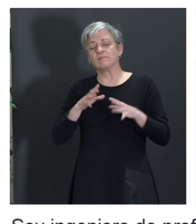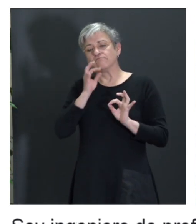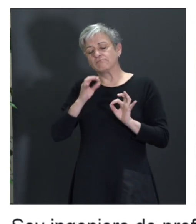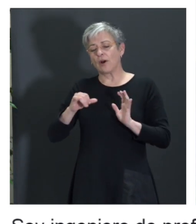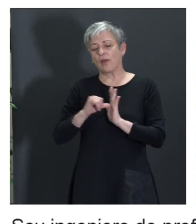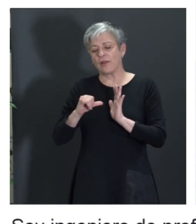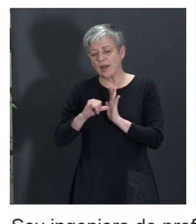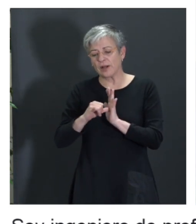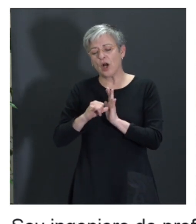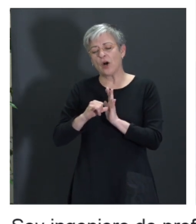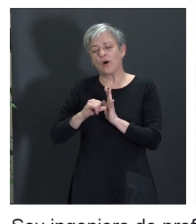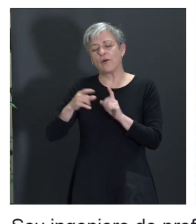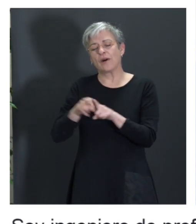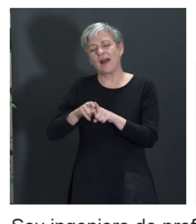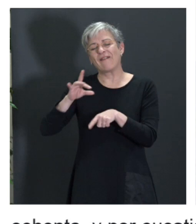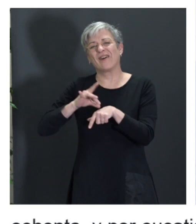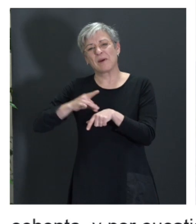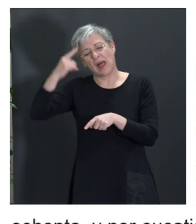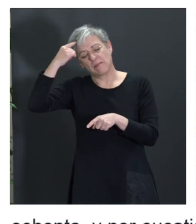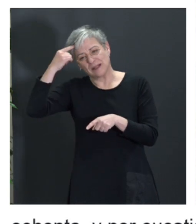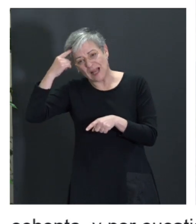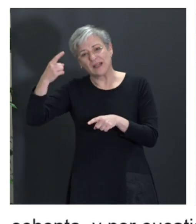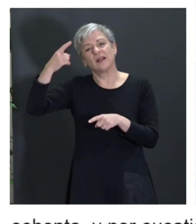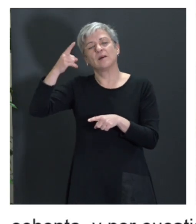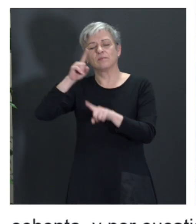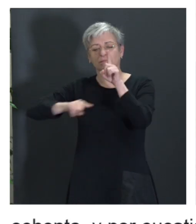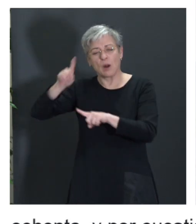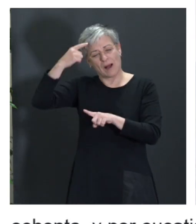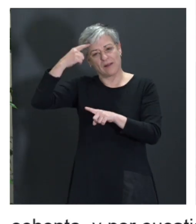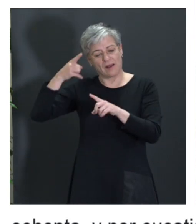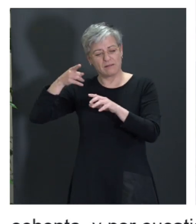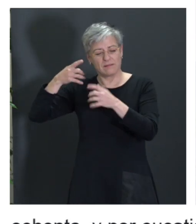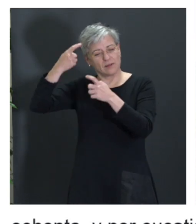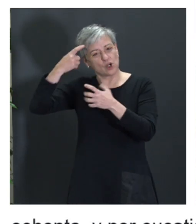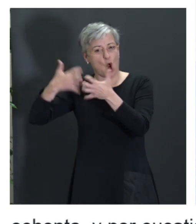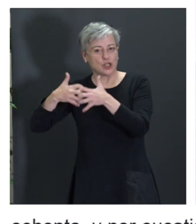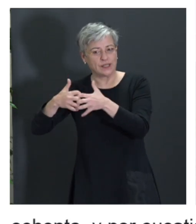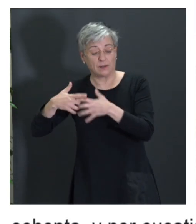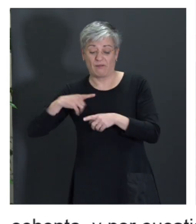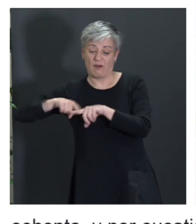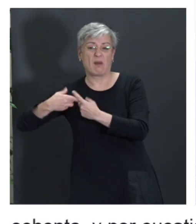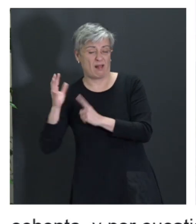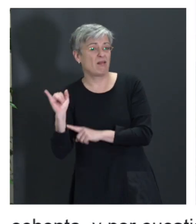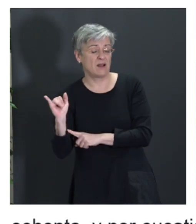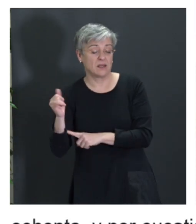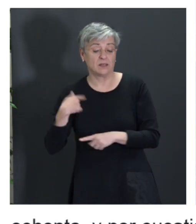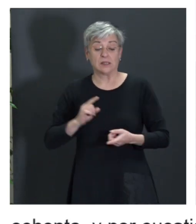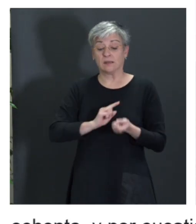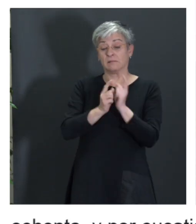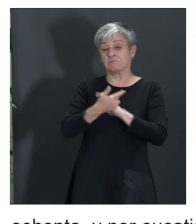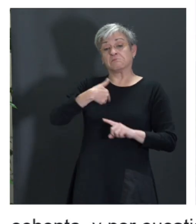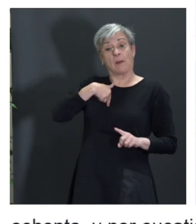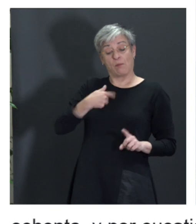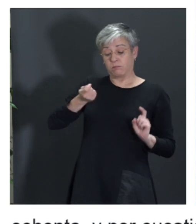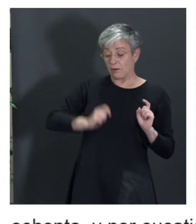cognitiva y de enfermedad mental. Así que en el año 2000, aprovechando, pues, un cambio profesional, pues tuve la suerte